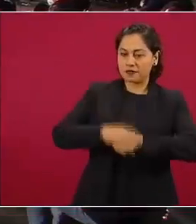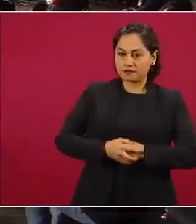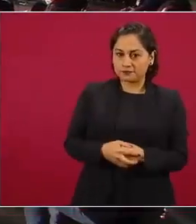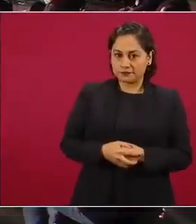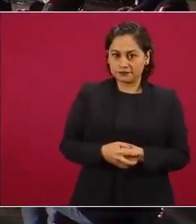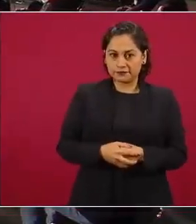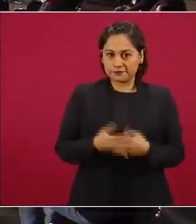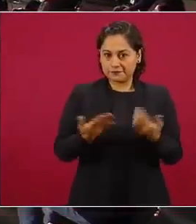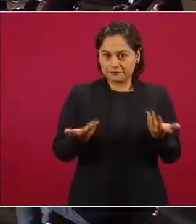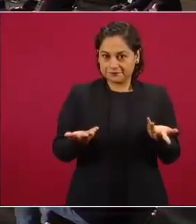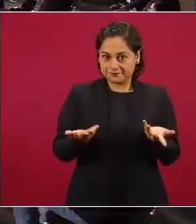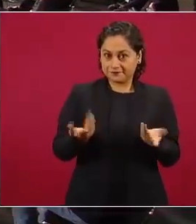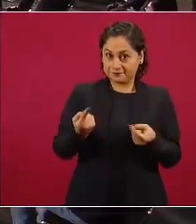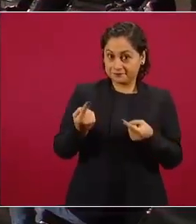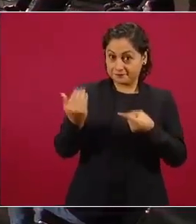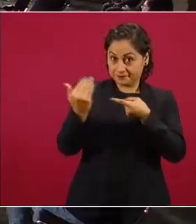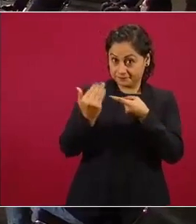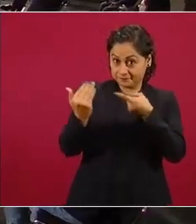¿o sea es así por partes?